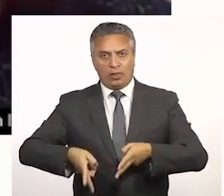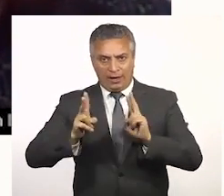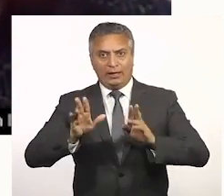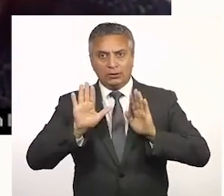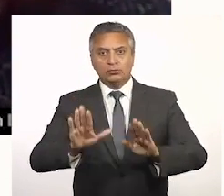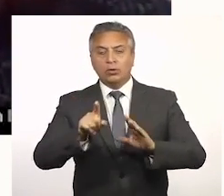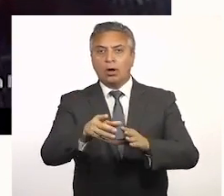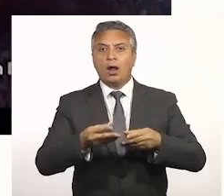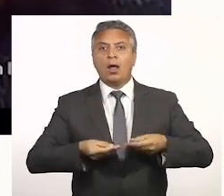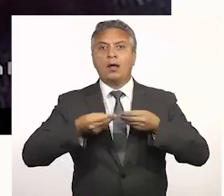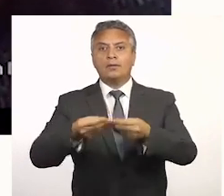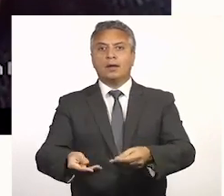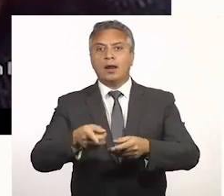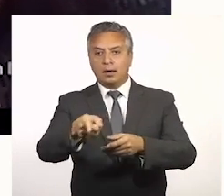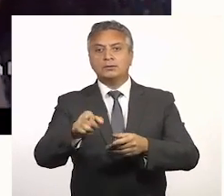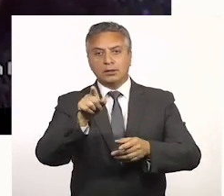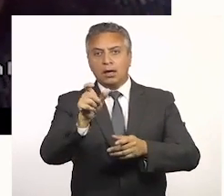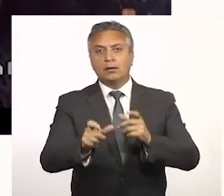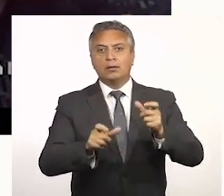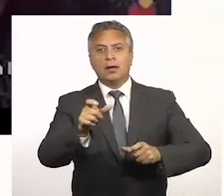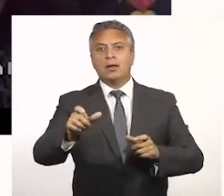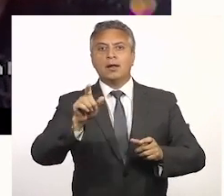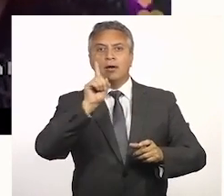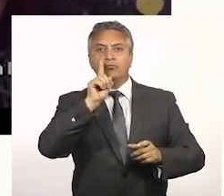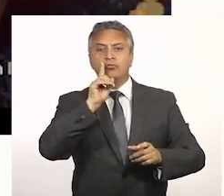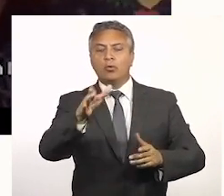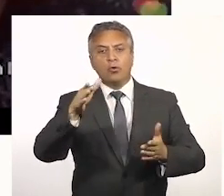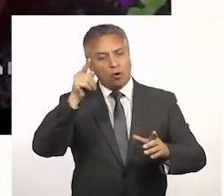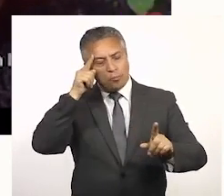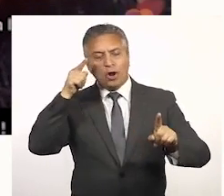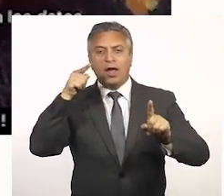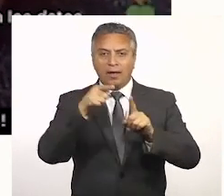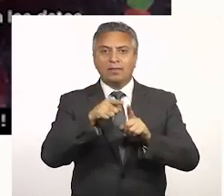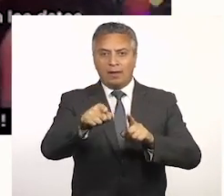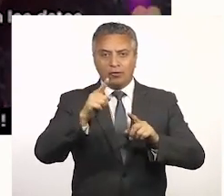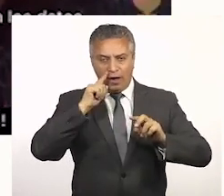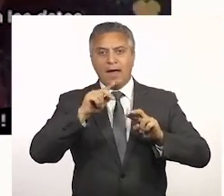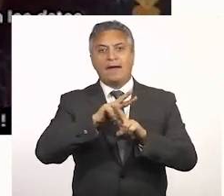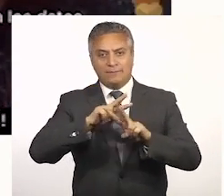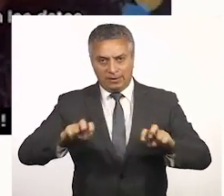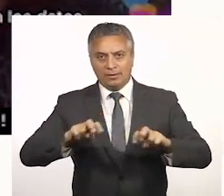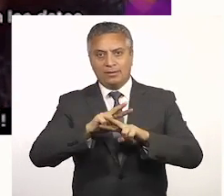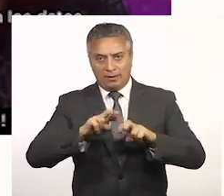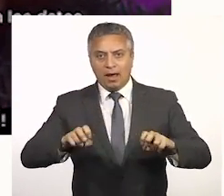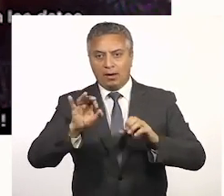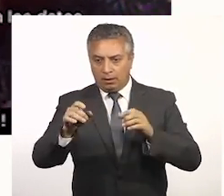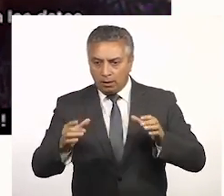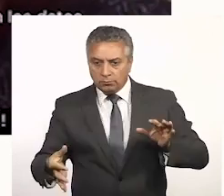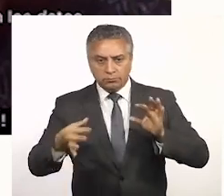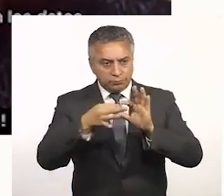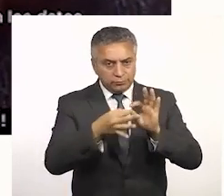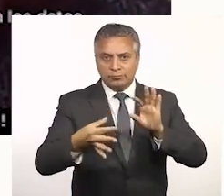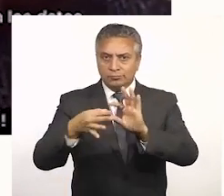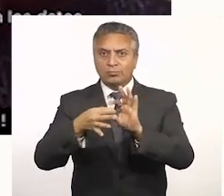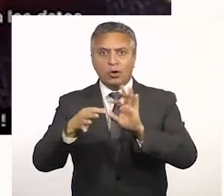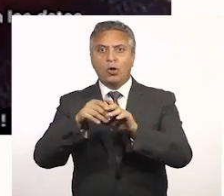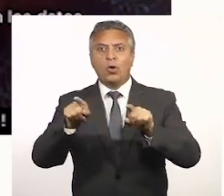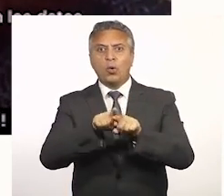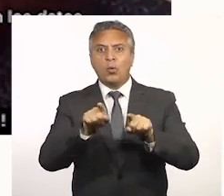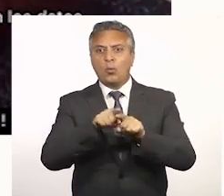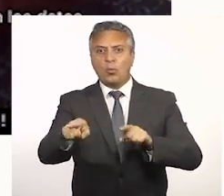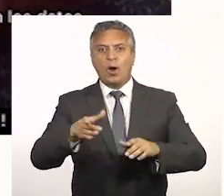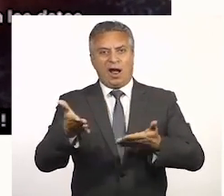como sujetos de derechos, que se le entreguen sus antecedentes a aquella agencia que tiene por finalidad precisamente investigar y